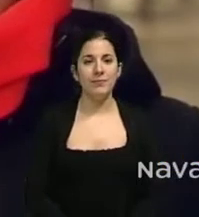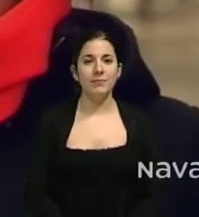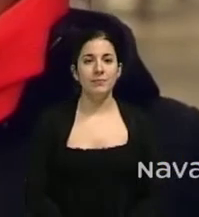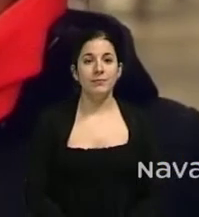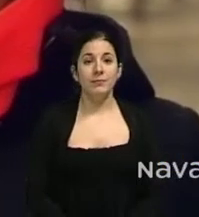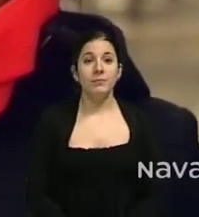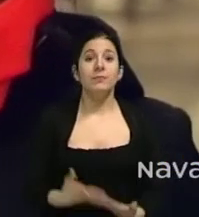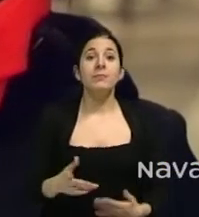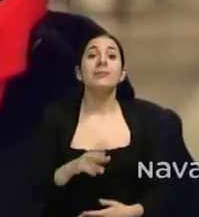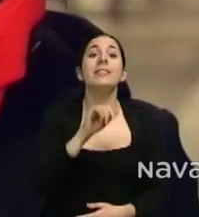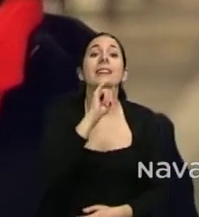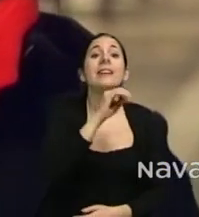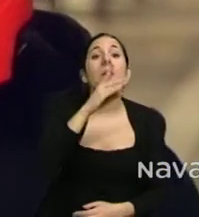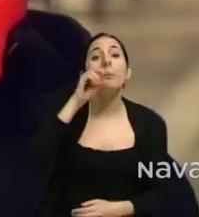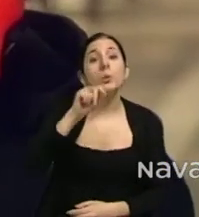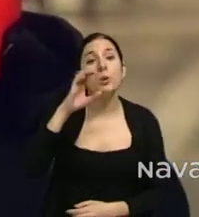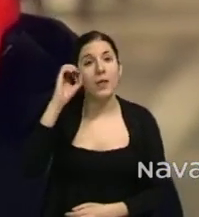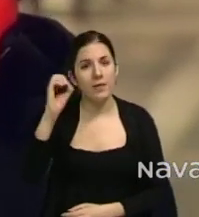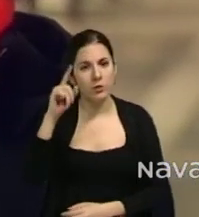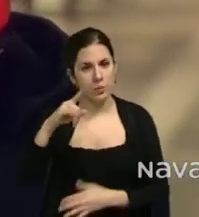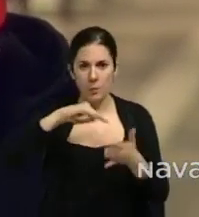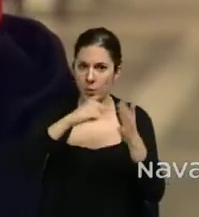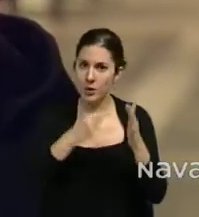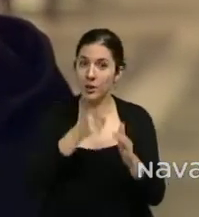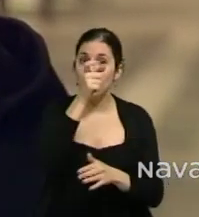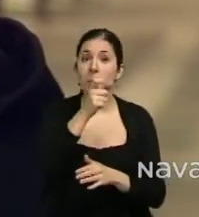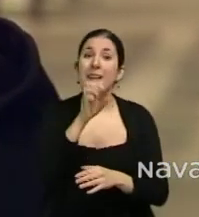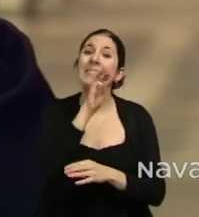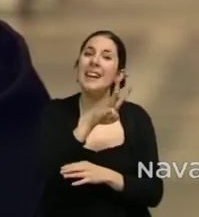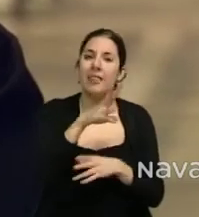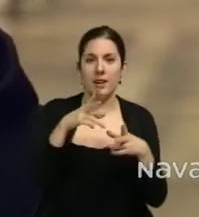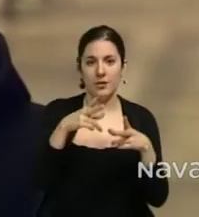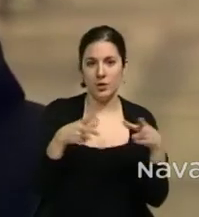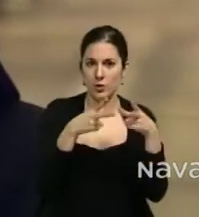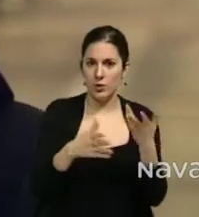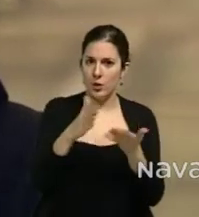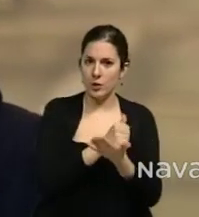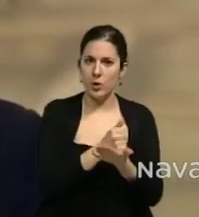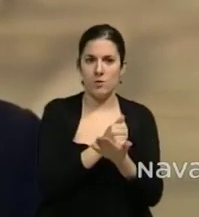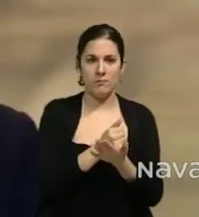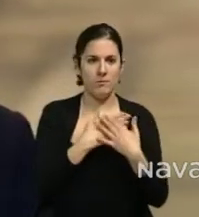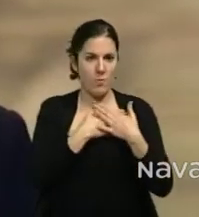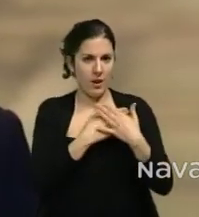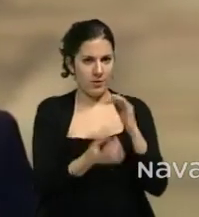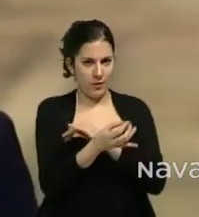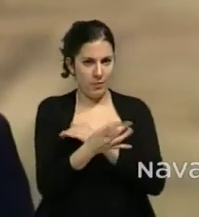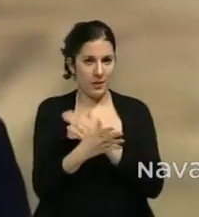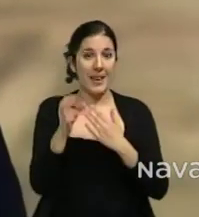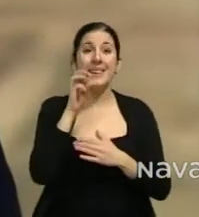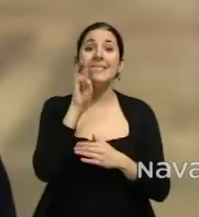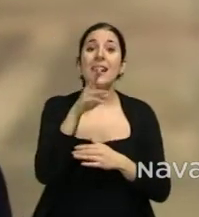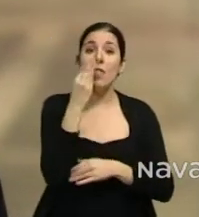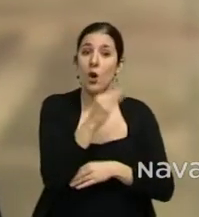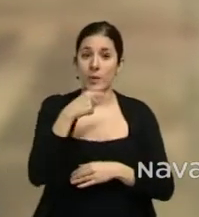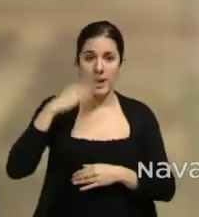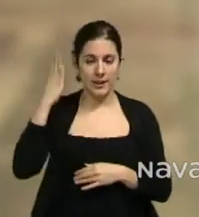ID.0 es un proyecto que han puesto en marcha 13 socios con una marcada vocación emprendedora. Son 13 jóvenes navarros que